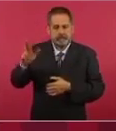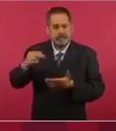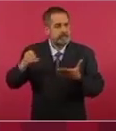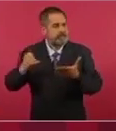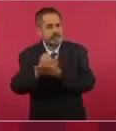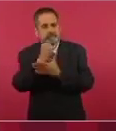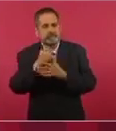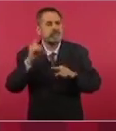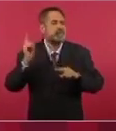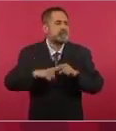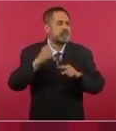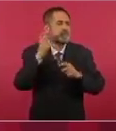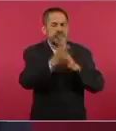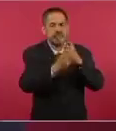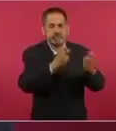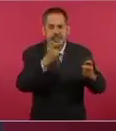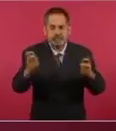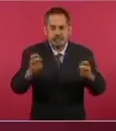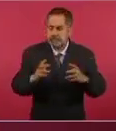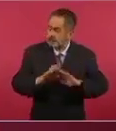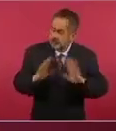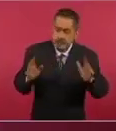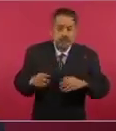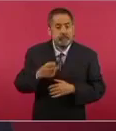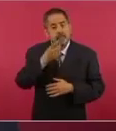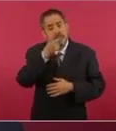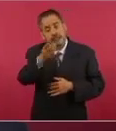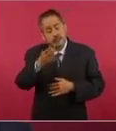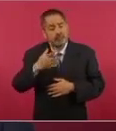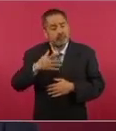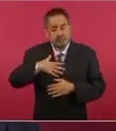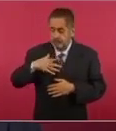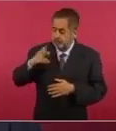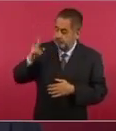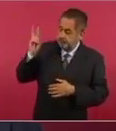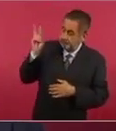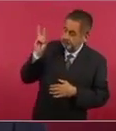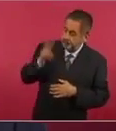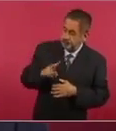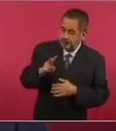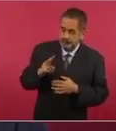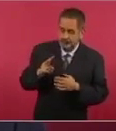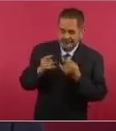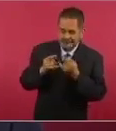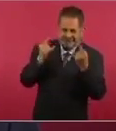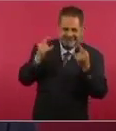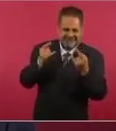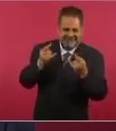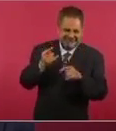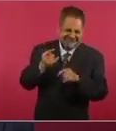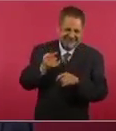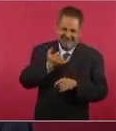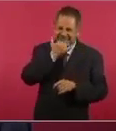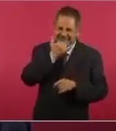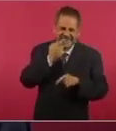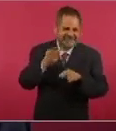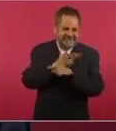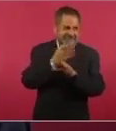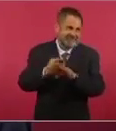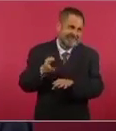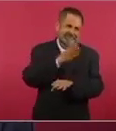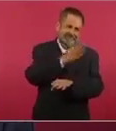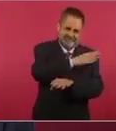Por supuesto, cuando señalamos que la verdad histórica diseñó en los más altos